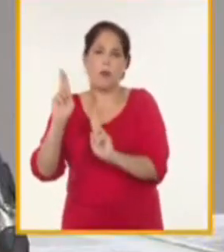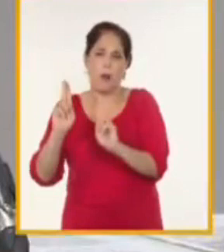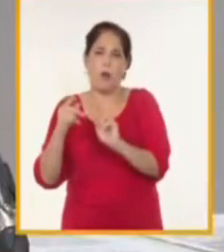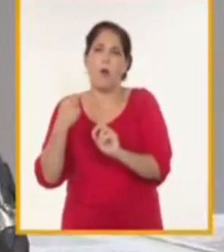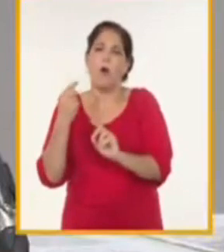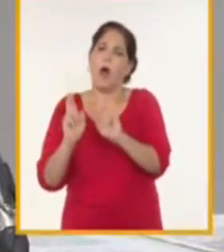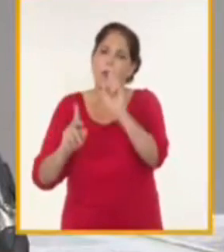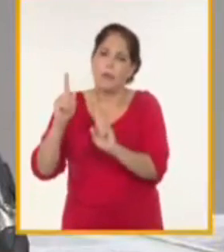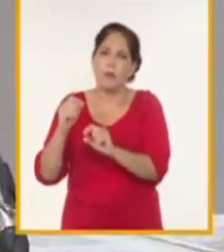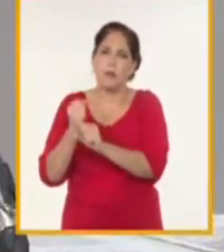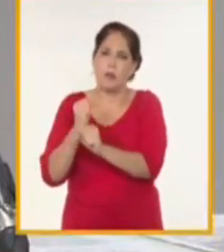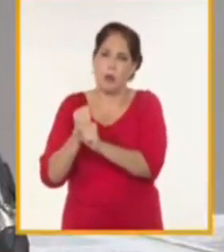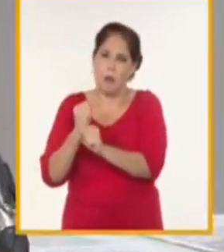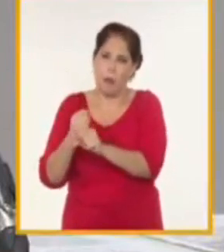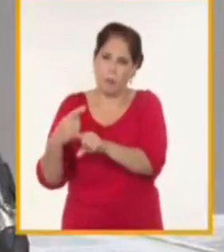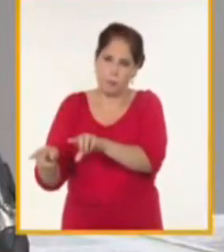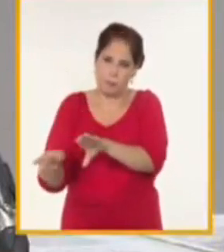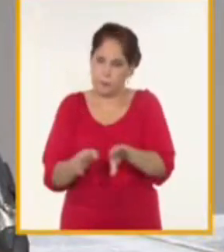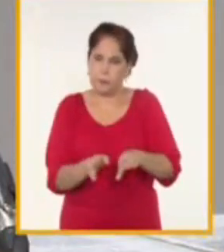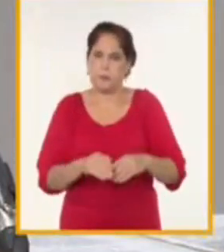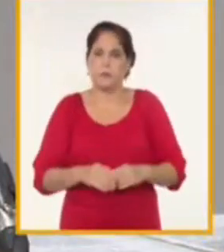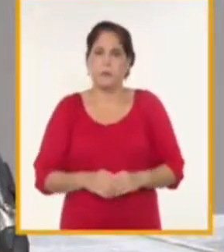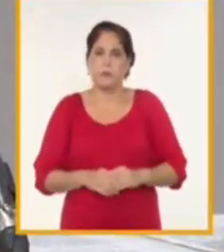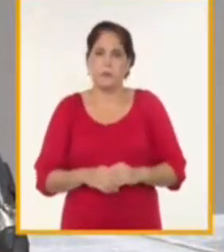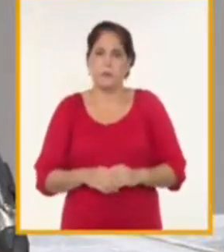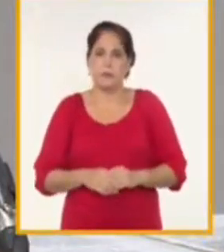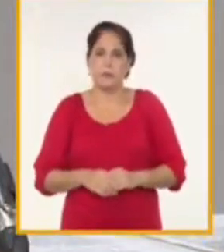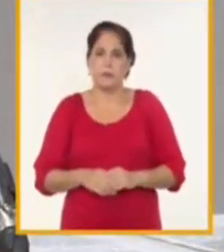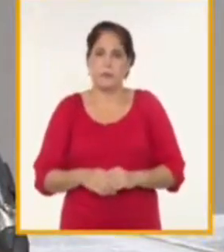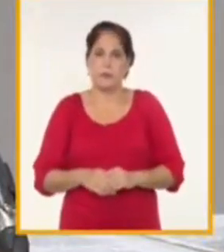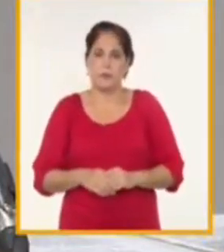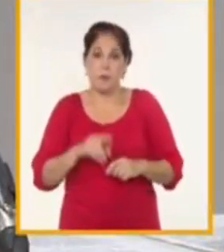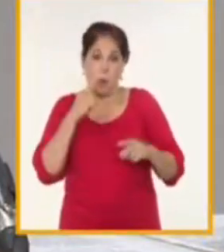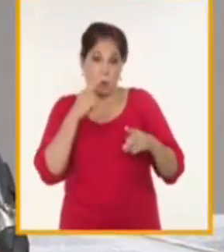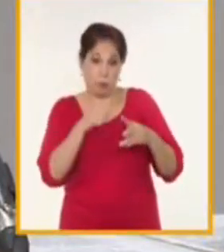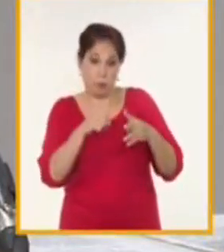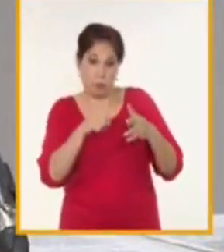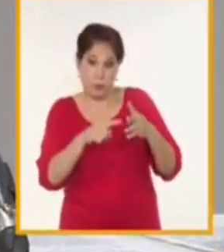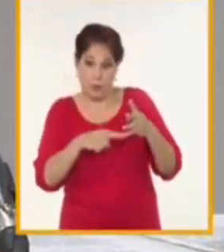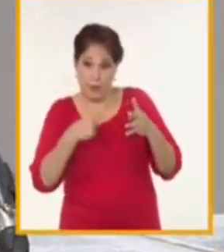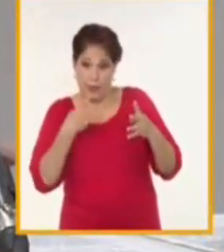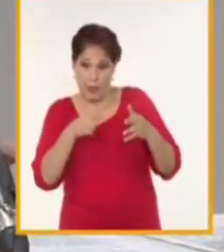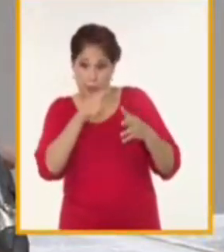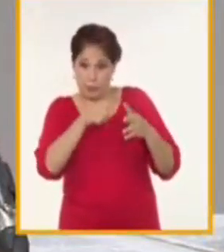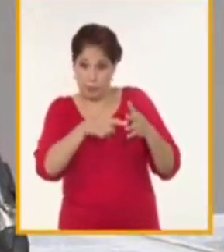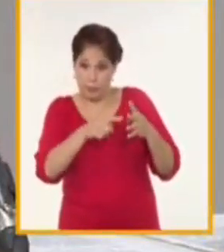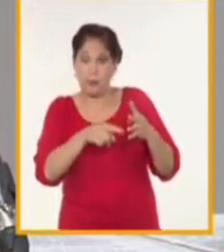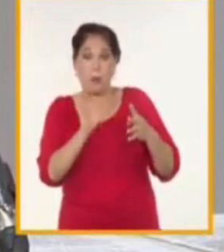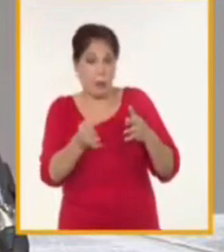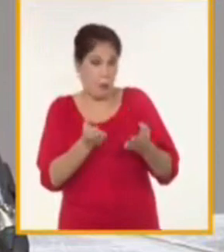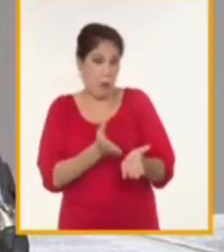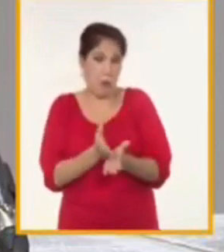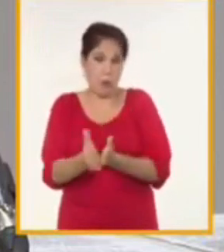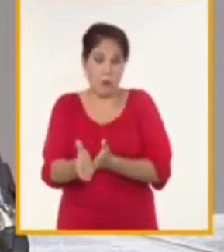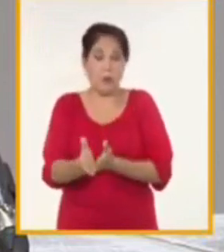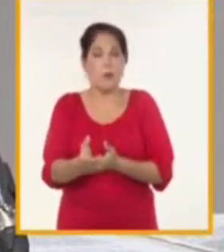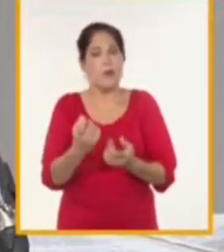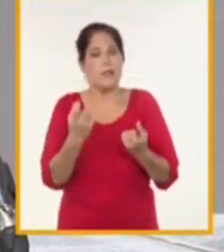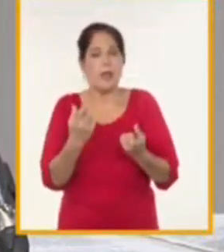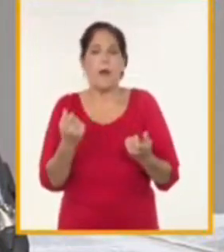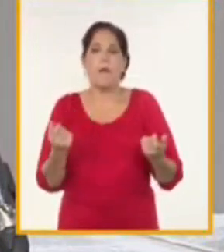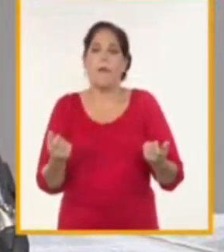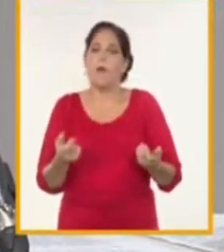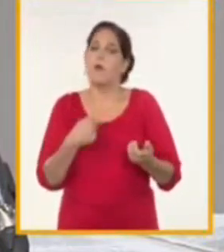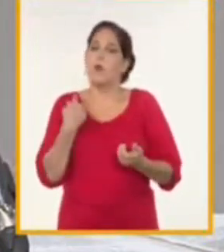vamos a continuar avanzando en esta visión estratégica para materializar el